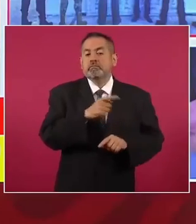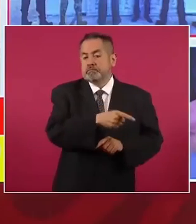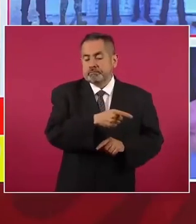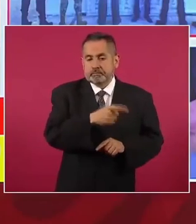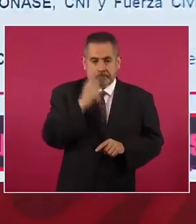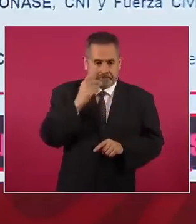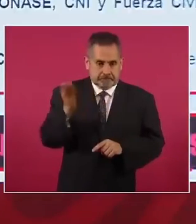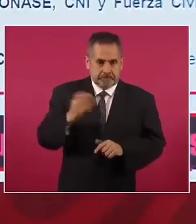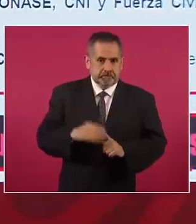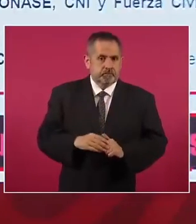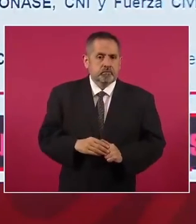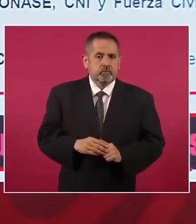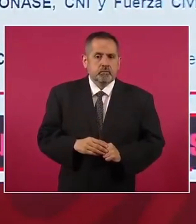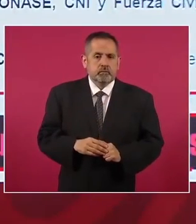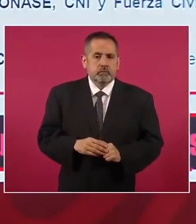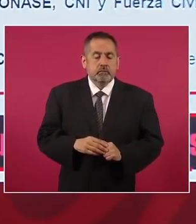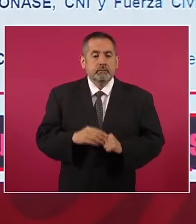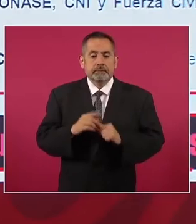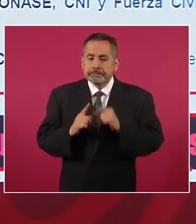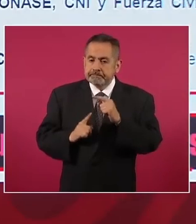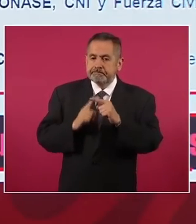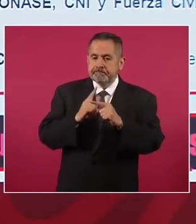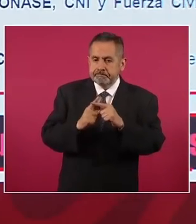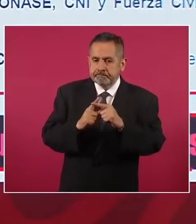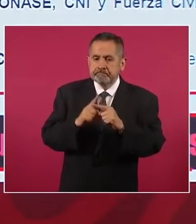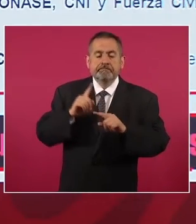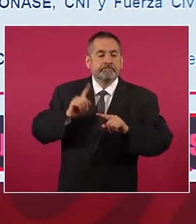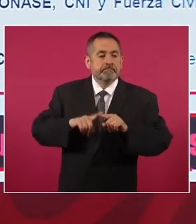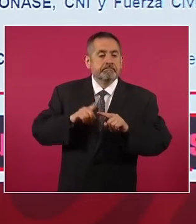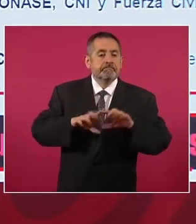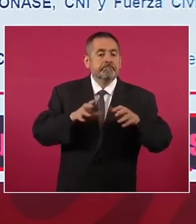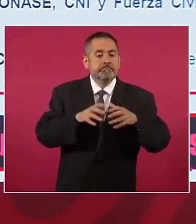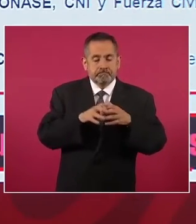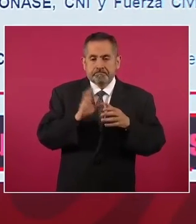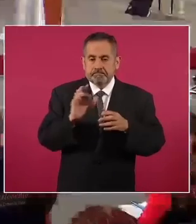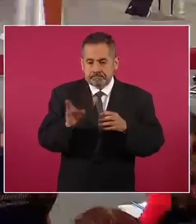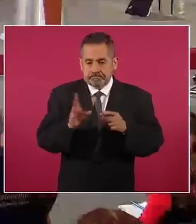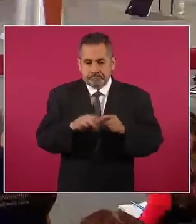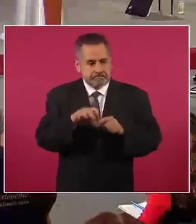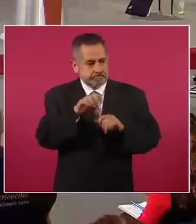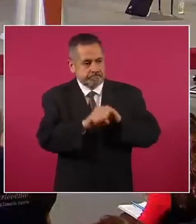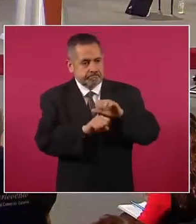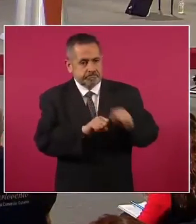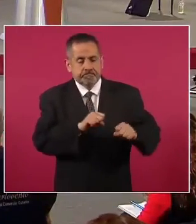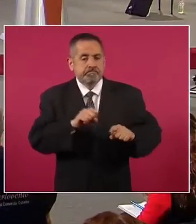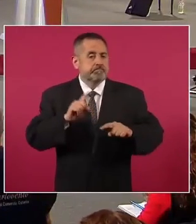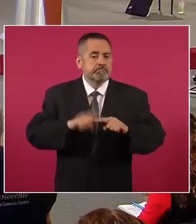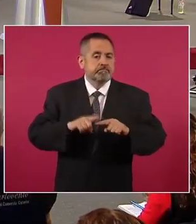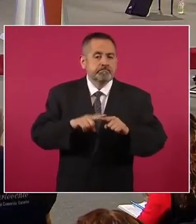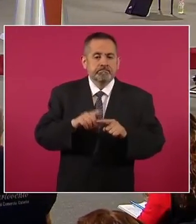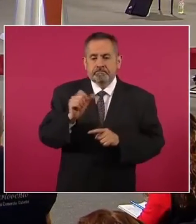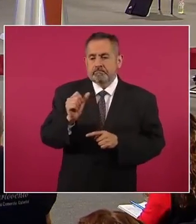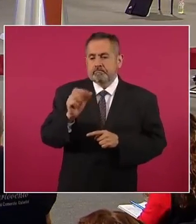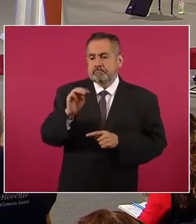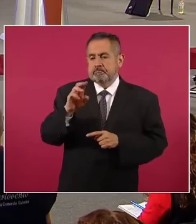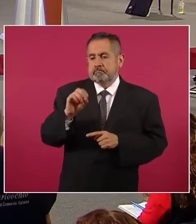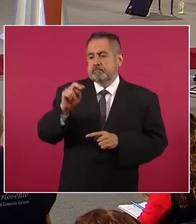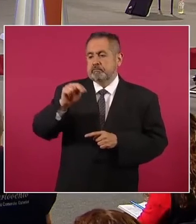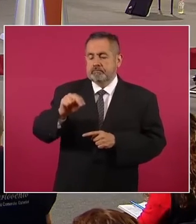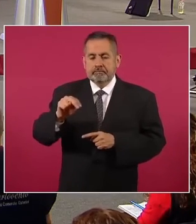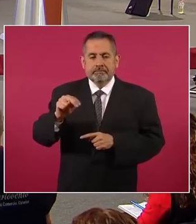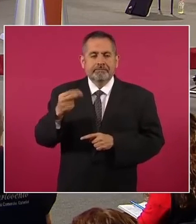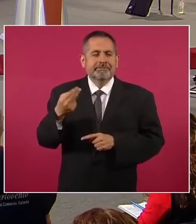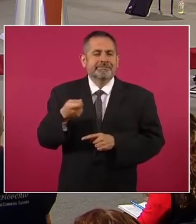siguiente, se suma a otras más que se han llevado a cabo, como fue el caso de Armando N., alias El